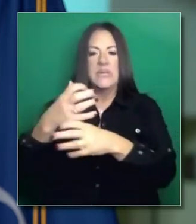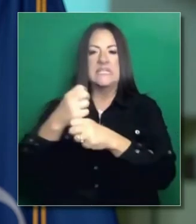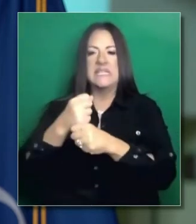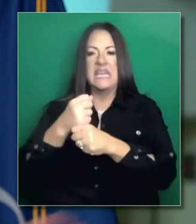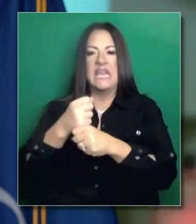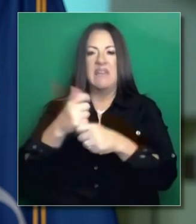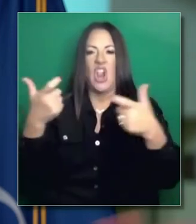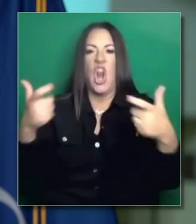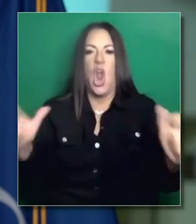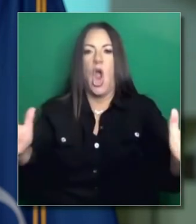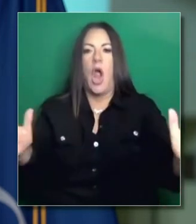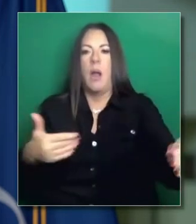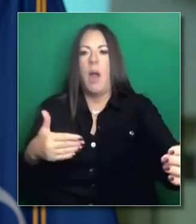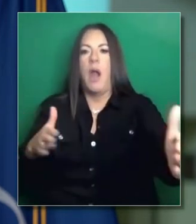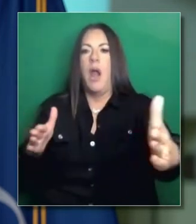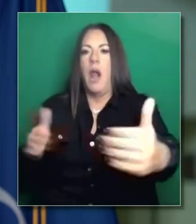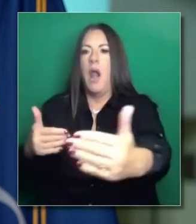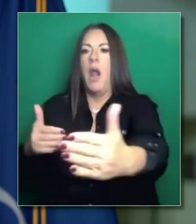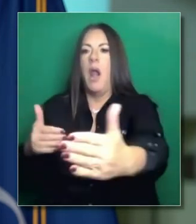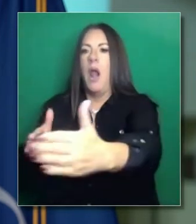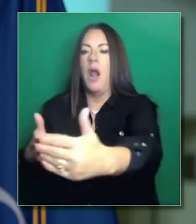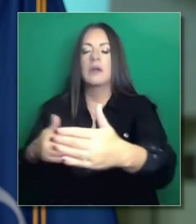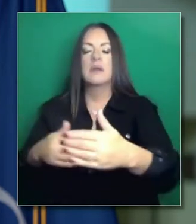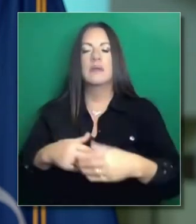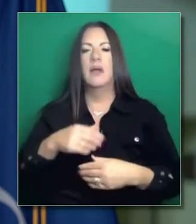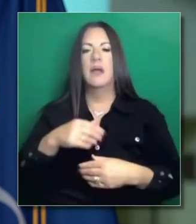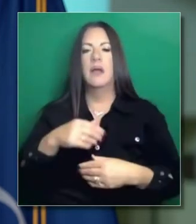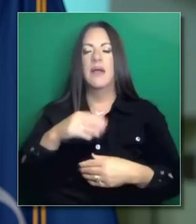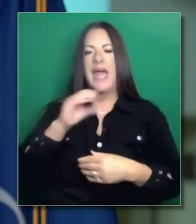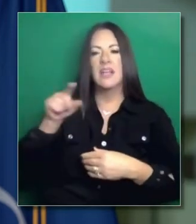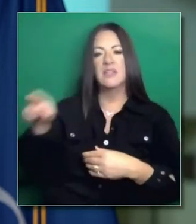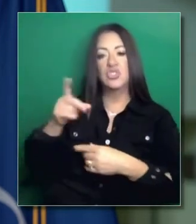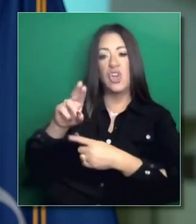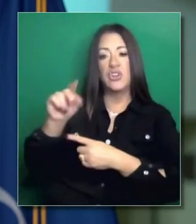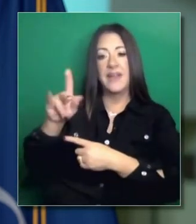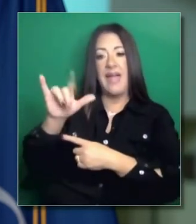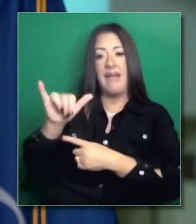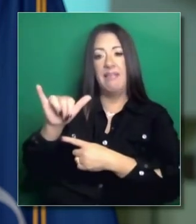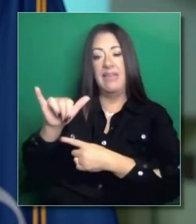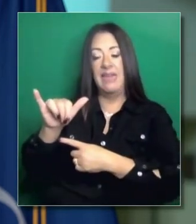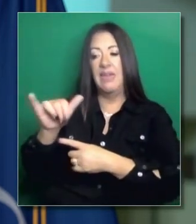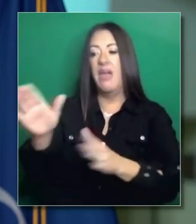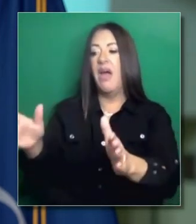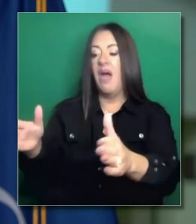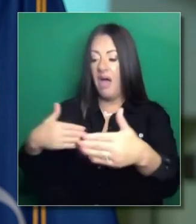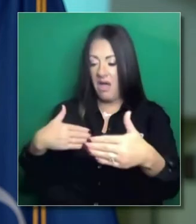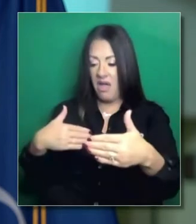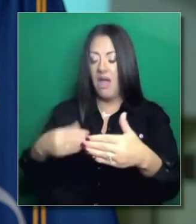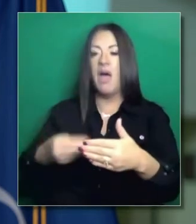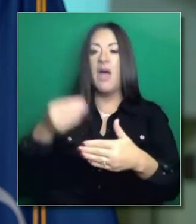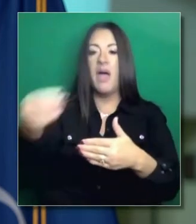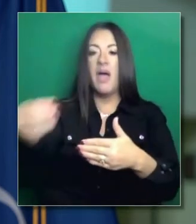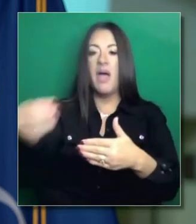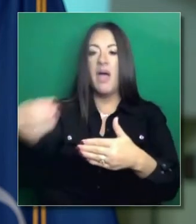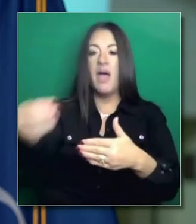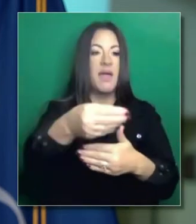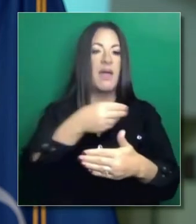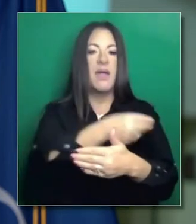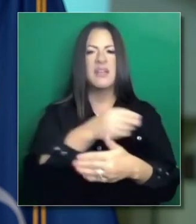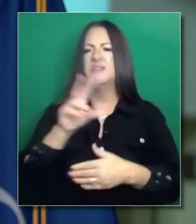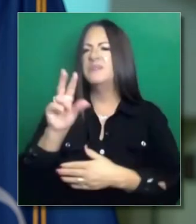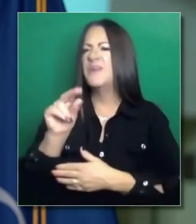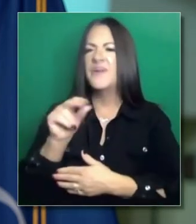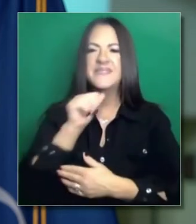nosotros paletas de vacunas y que luego el doctor Gally comienza a enviarlas. Toda la distribución se hace de forma muy